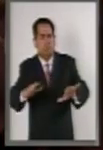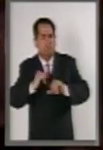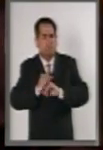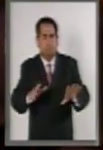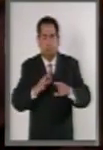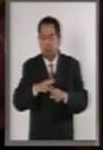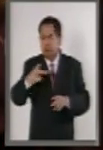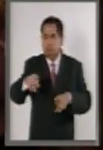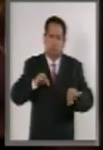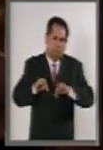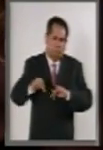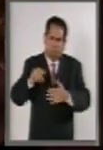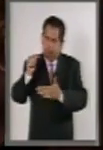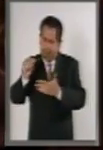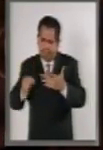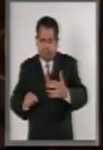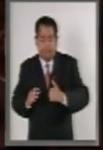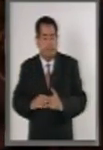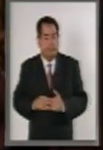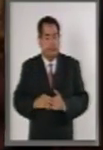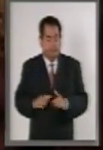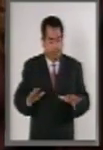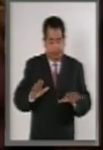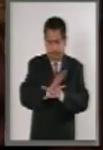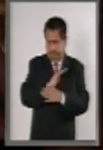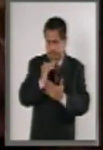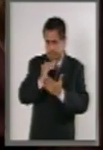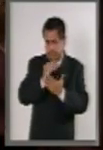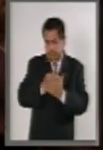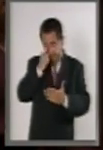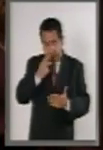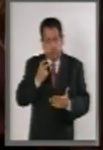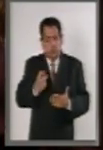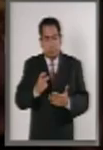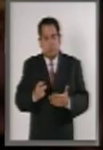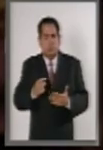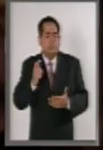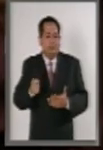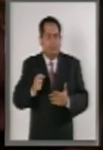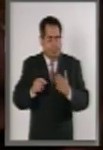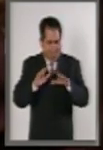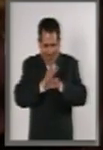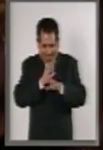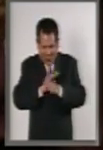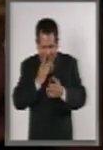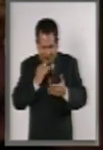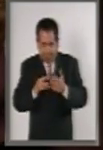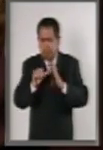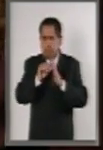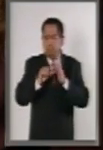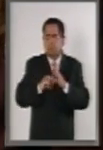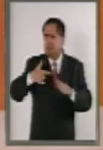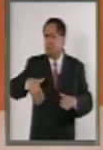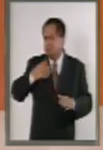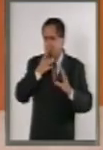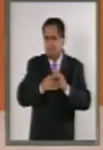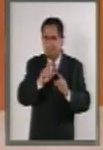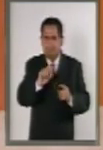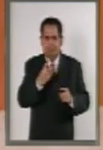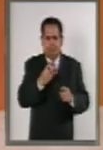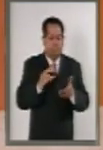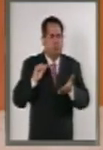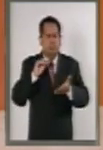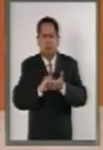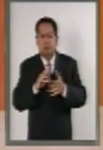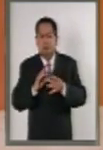derive de sus actuaciones. Los cambios realizados a esta, que viene de esta minuta, es el artículo, como lo hemos mencionado, 23, que